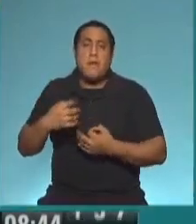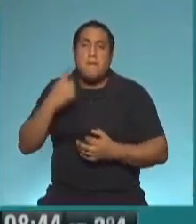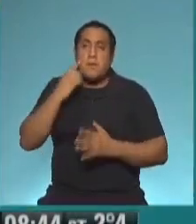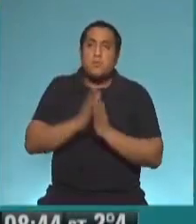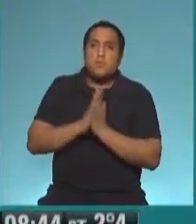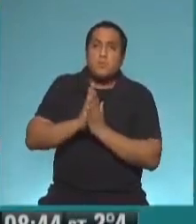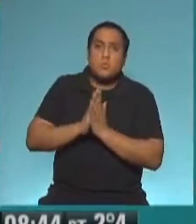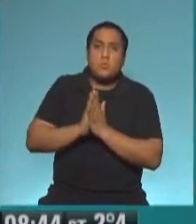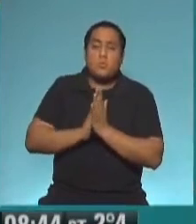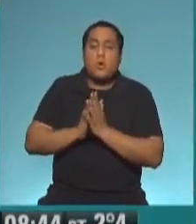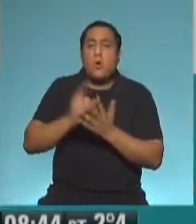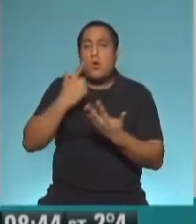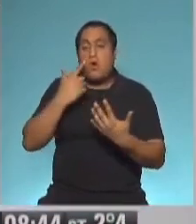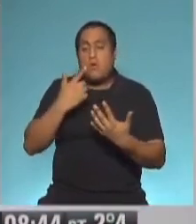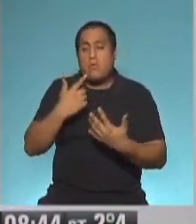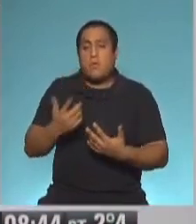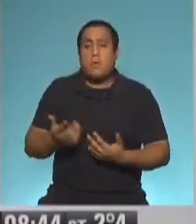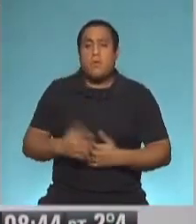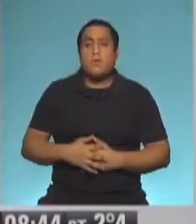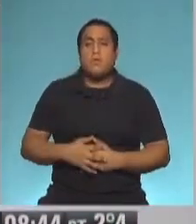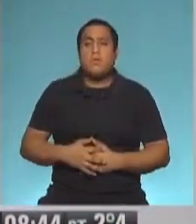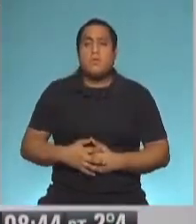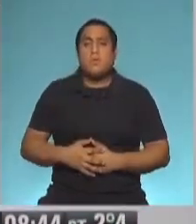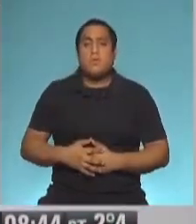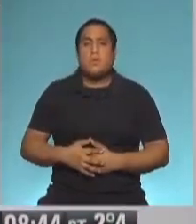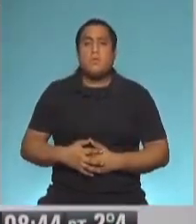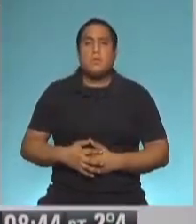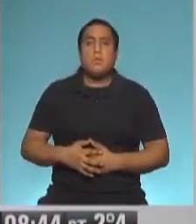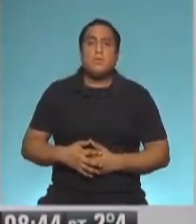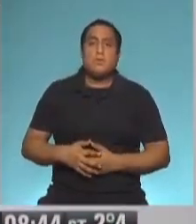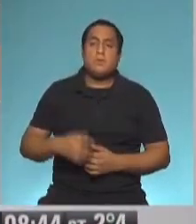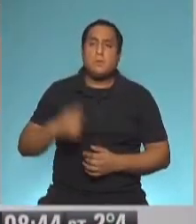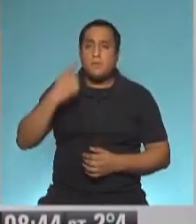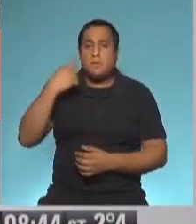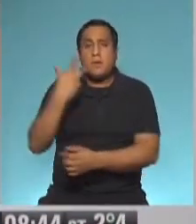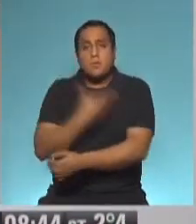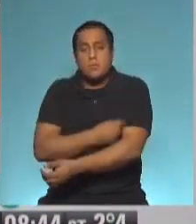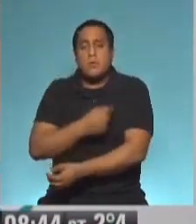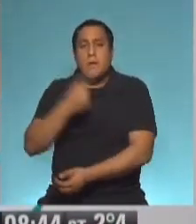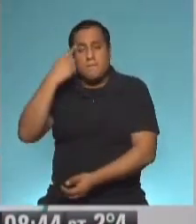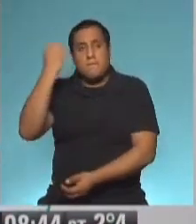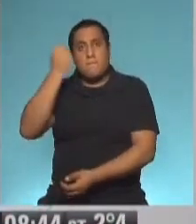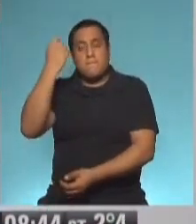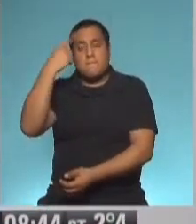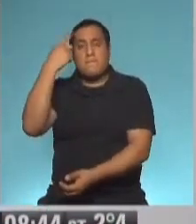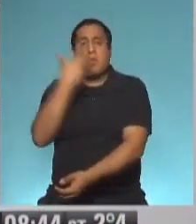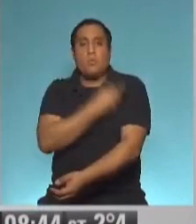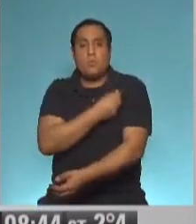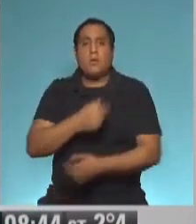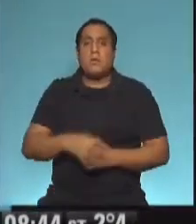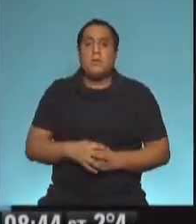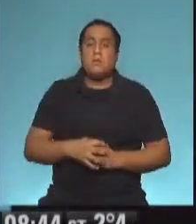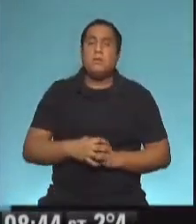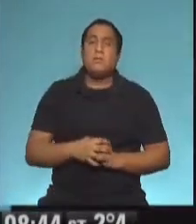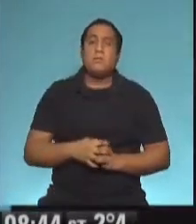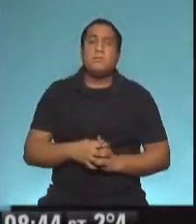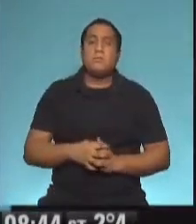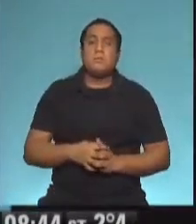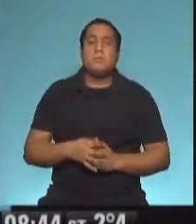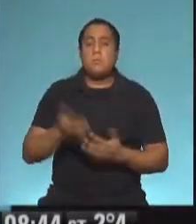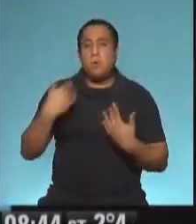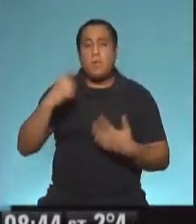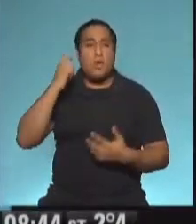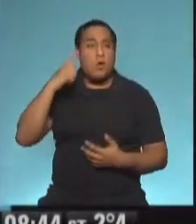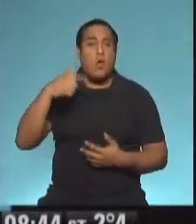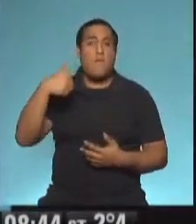esto tiene que ver el esperanzado en la vacuna, ¿no? Es un paso intermedio a poder lograr